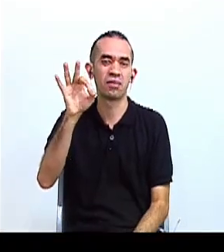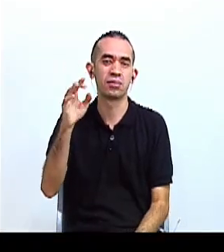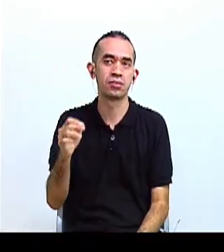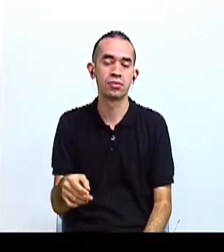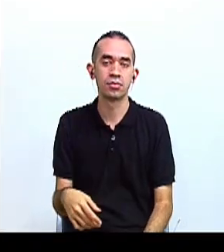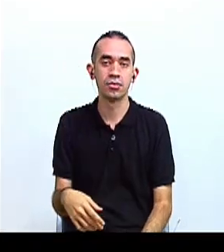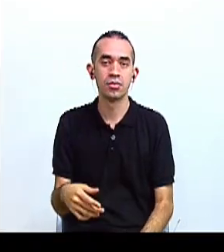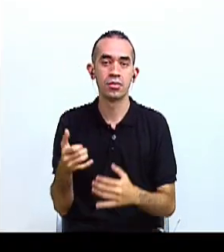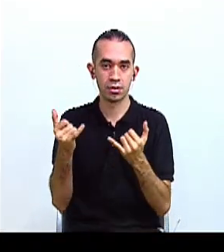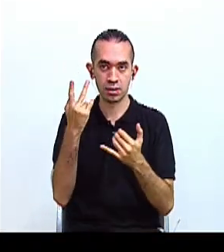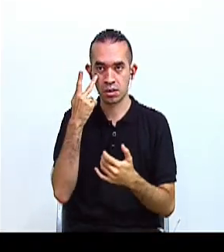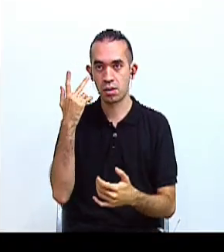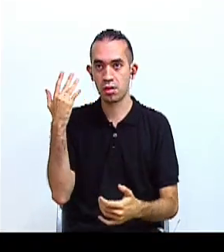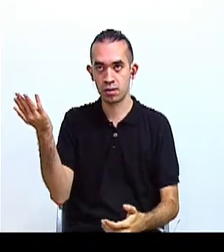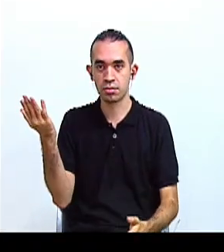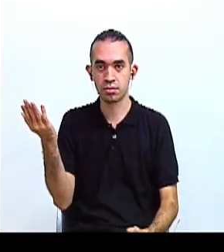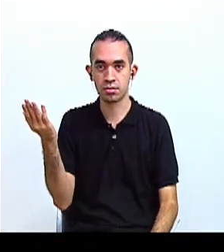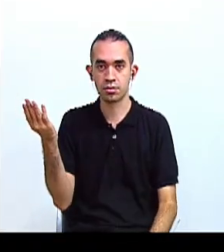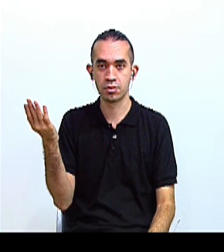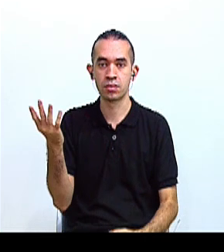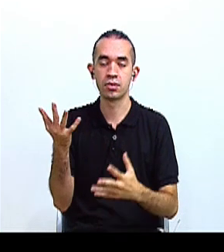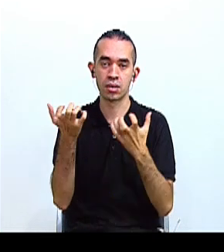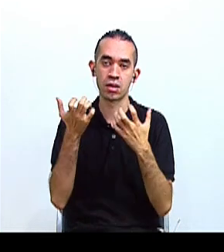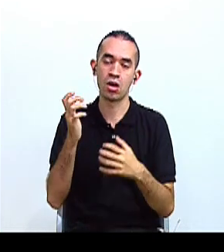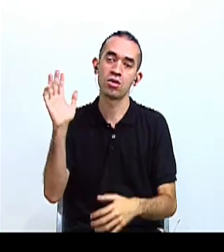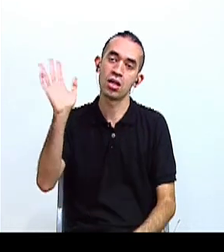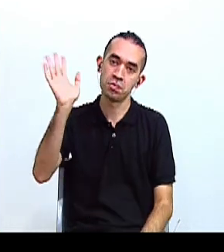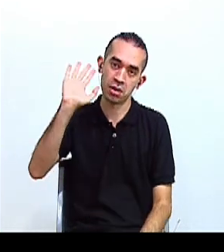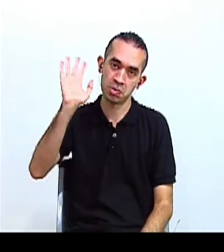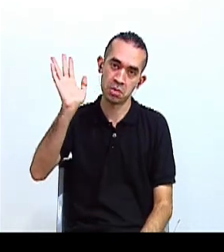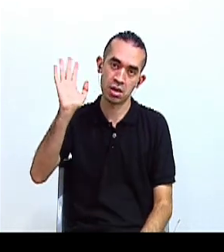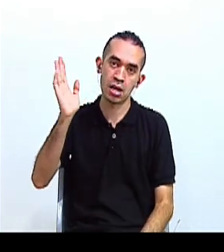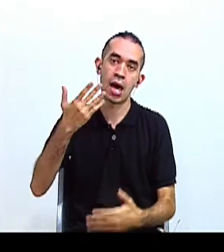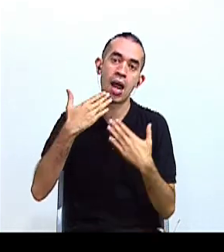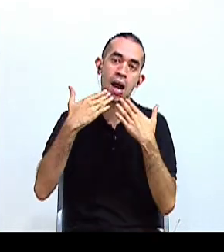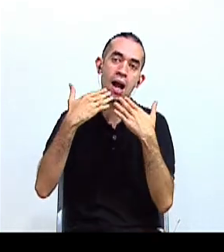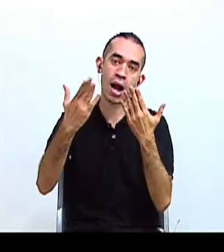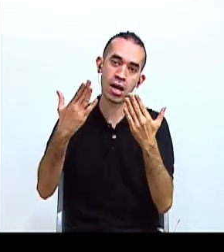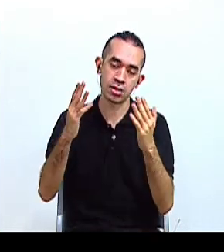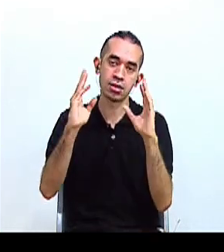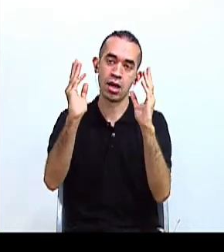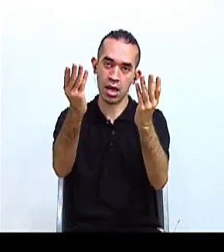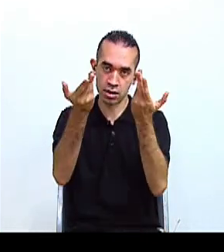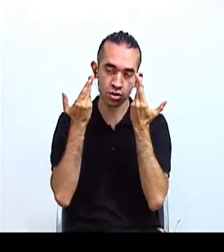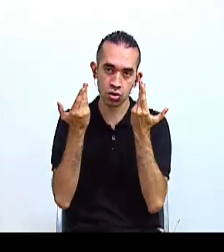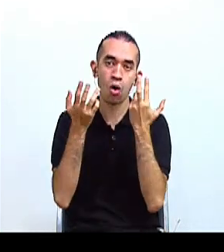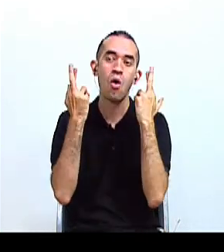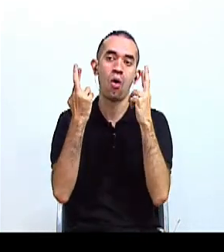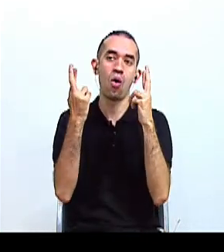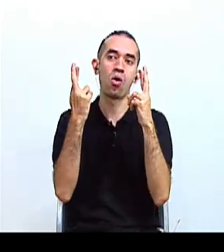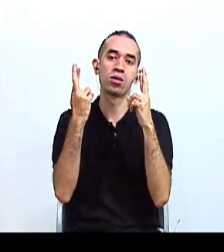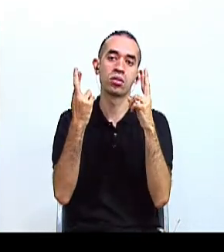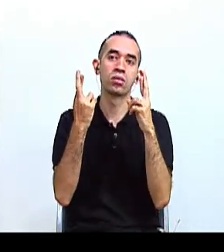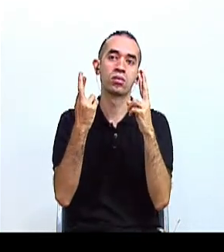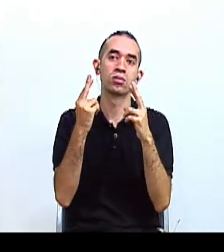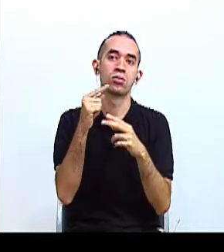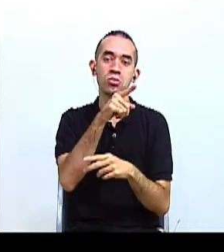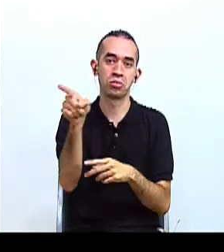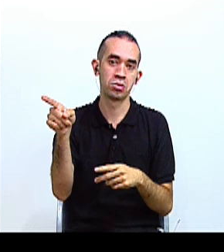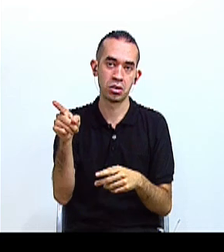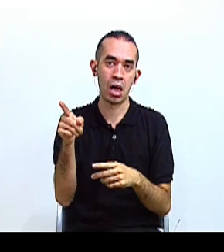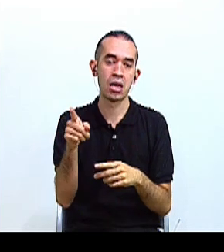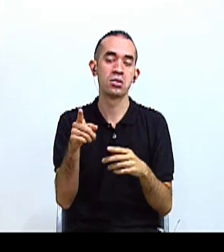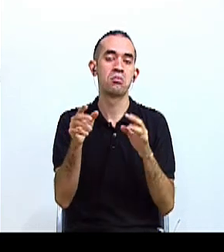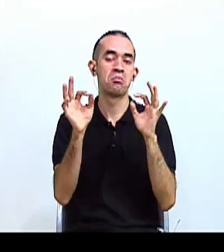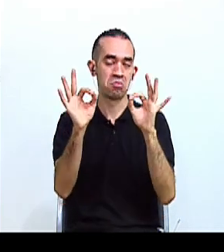en este momento quiero despedirme de todos ustedes agradeciendo la atención, esperando que esta producción haya sido muy